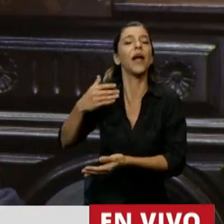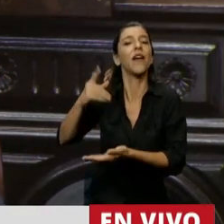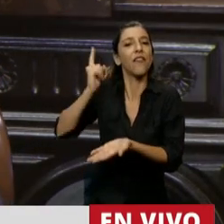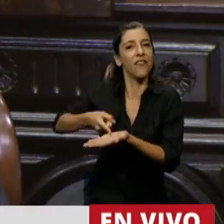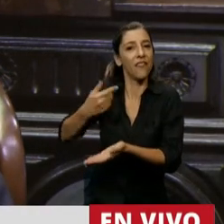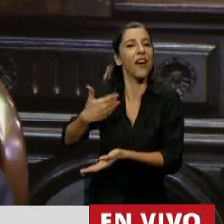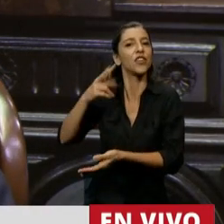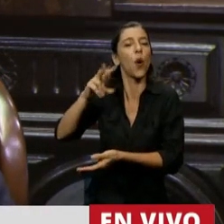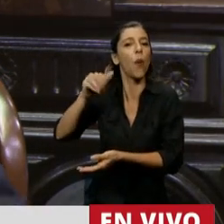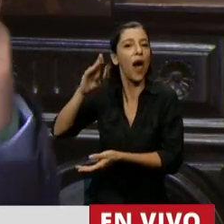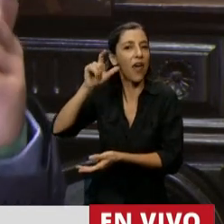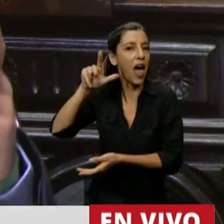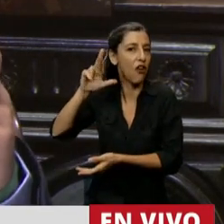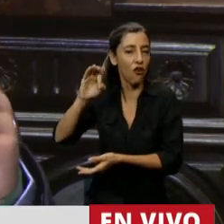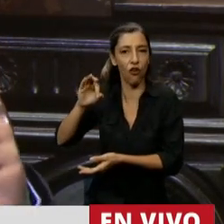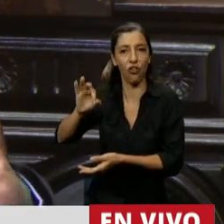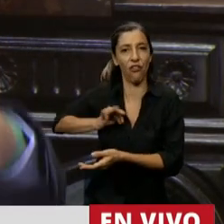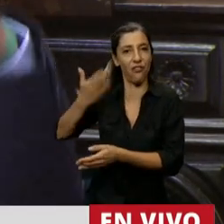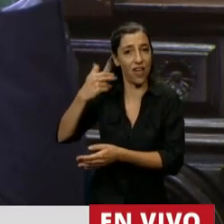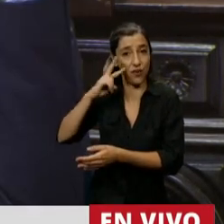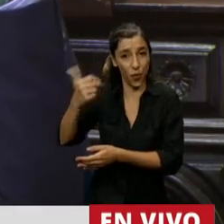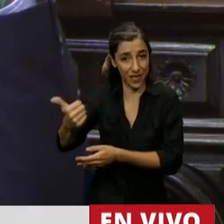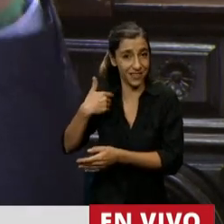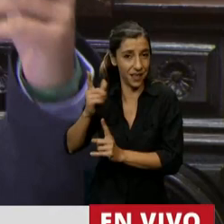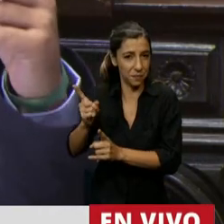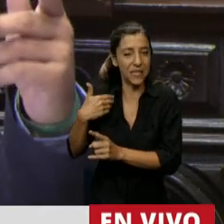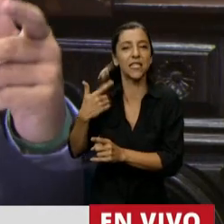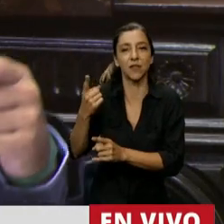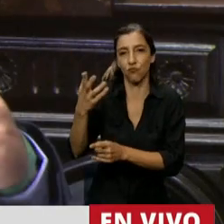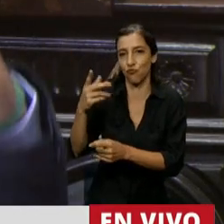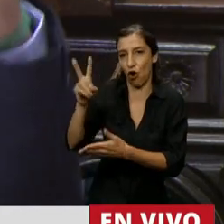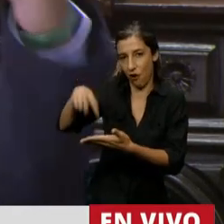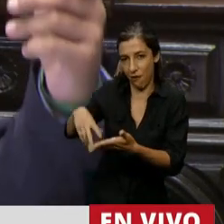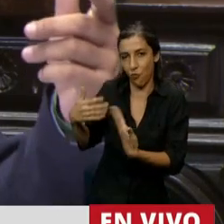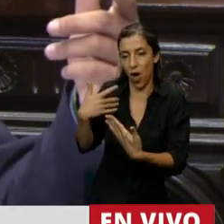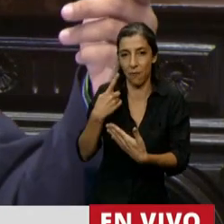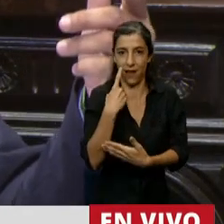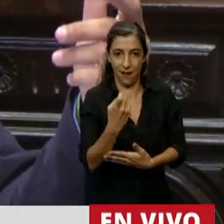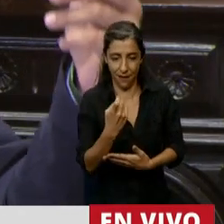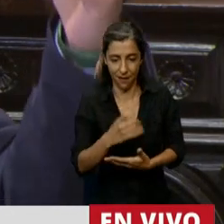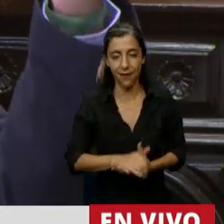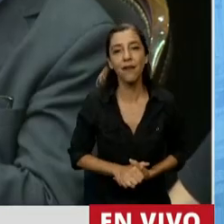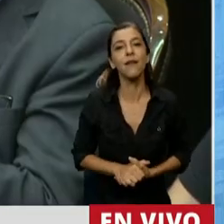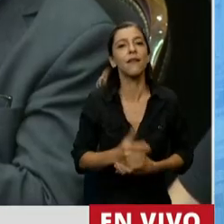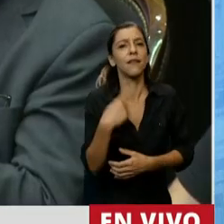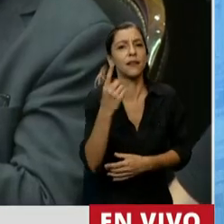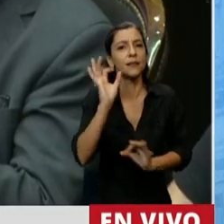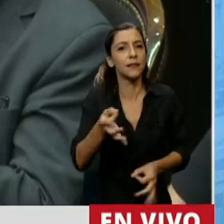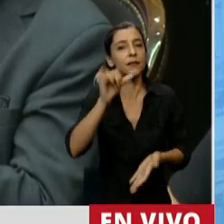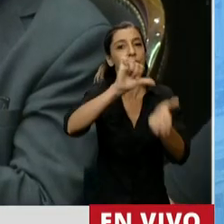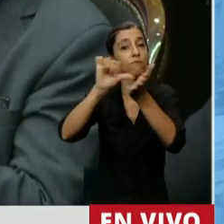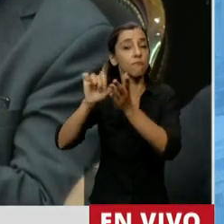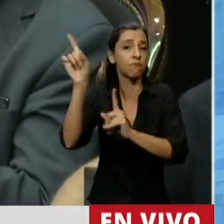2006. Y además, lo que podemos ver es que en algunos países se toma en